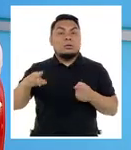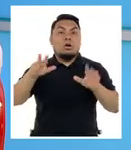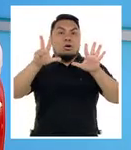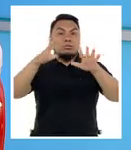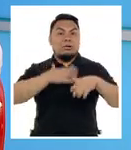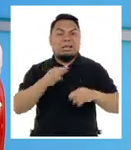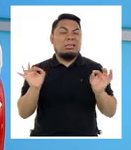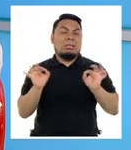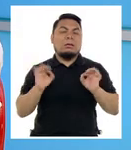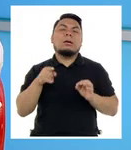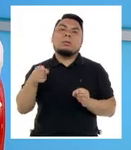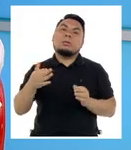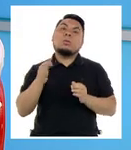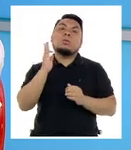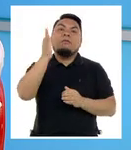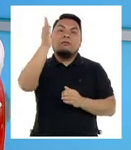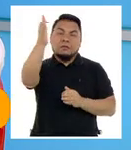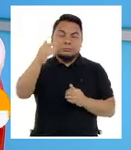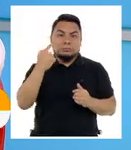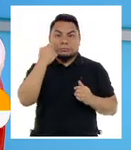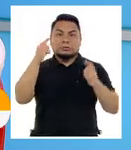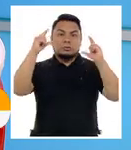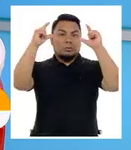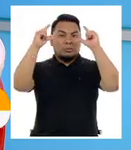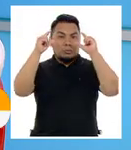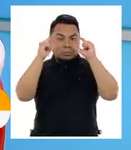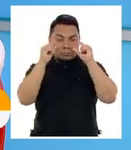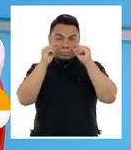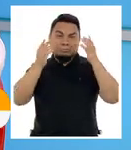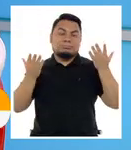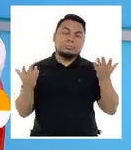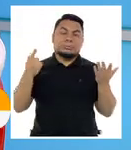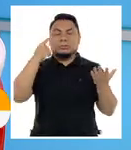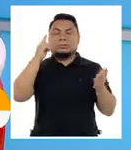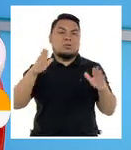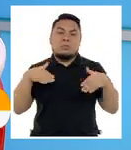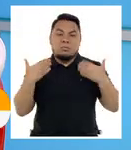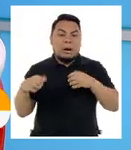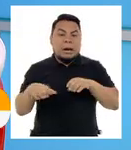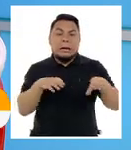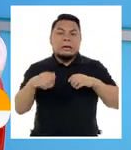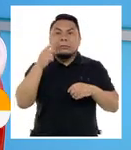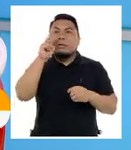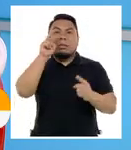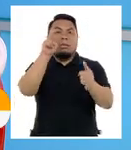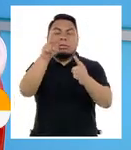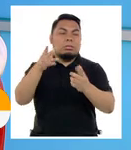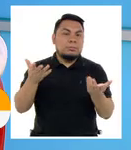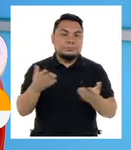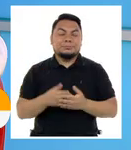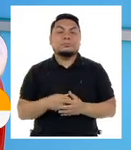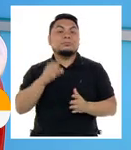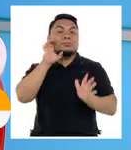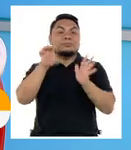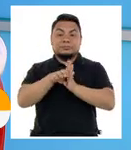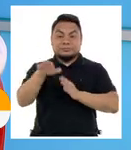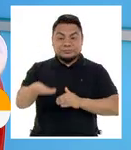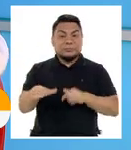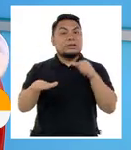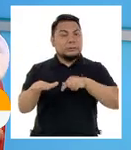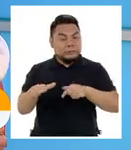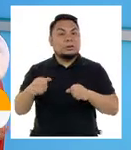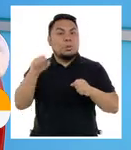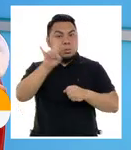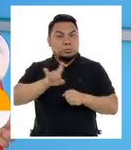ese ojo va a quedar flojo y va a quedar con cierta discapacidad, con cierta intolerancia para hacer ciertas cosas. Por ejemplo, un niño que